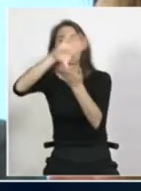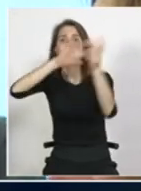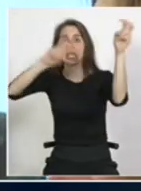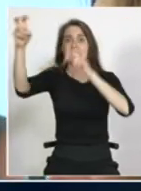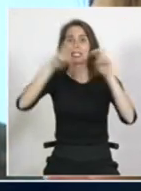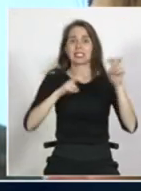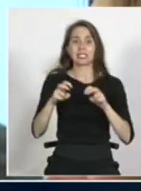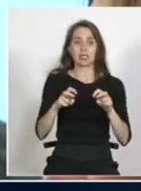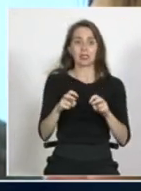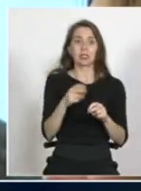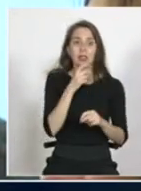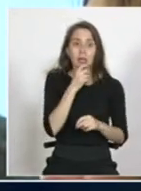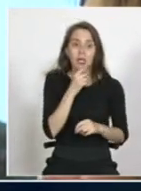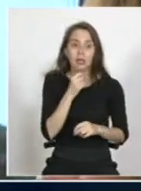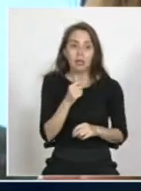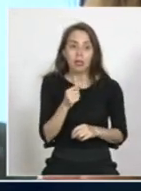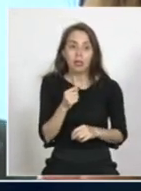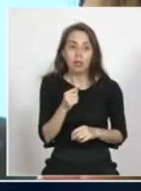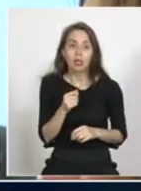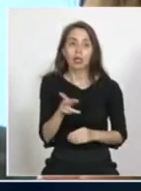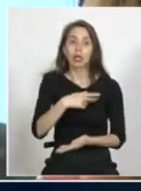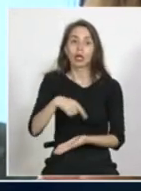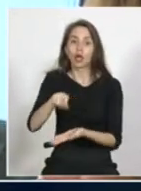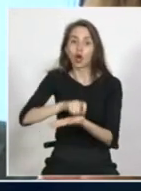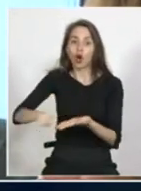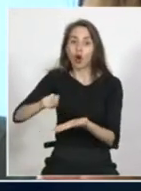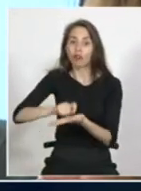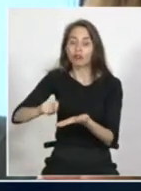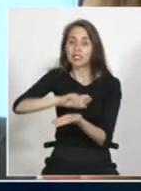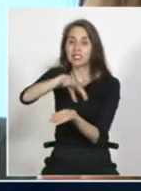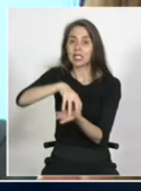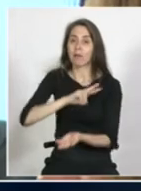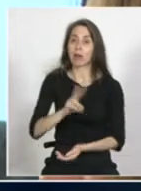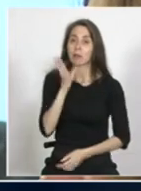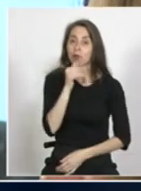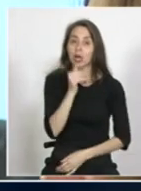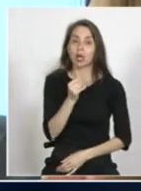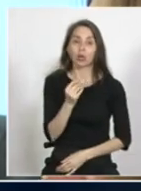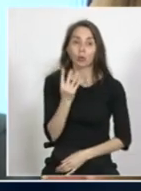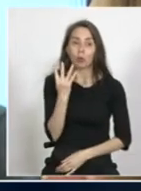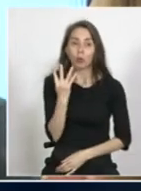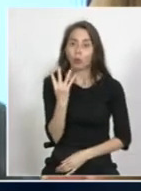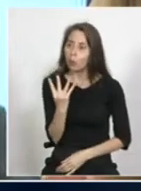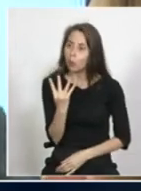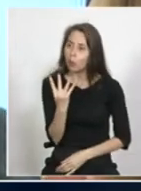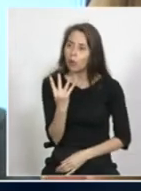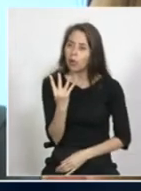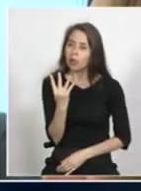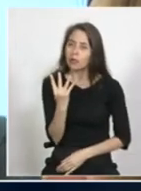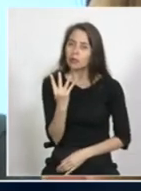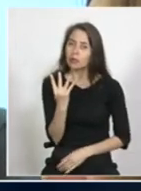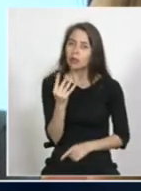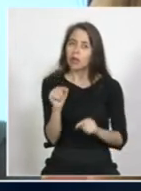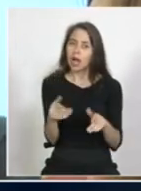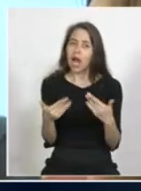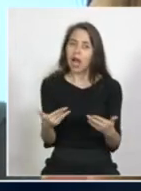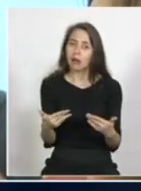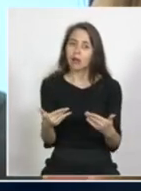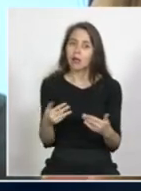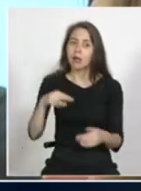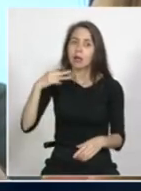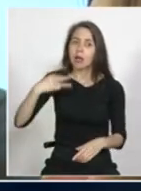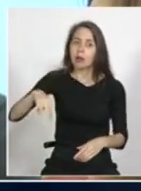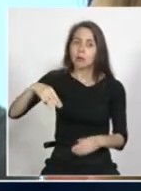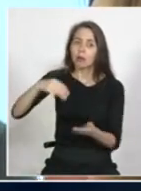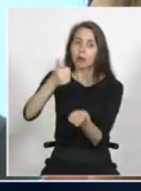nuevos nueva institucionalidad nueva oficina dentro de la alcaldía ciudadana tenemos cuatro meses no más porque nuestra administración actual reconoce que tenemos